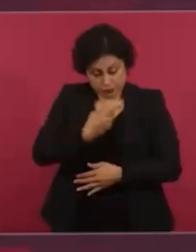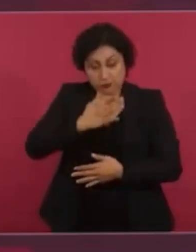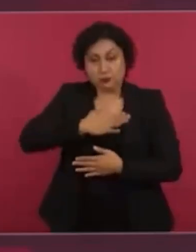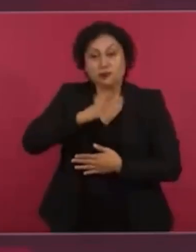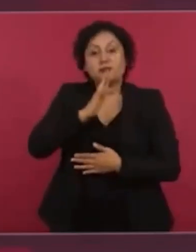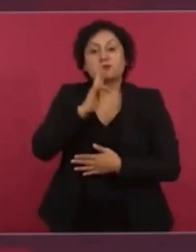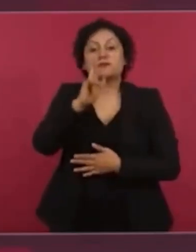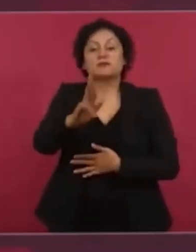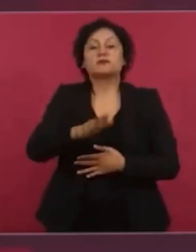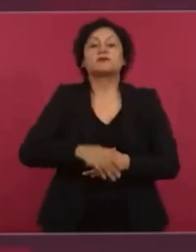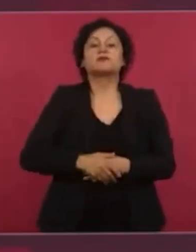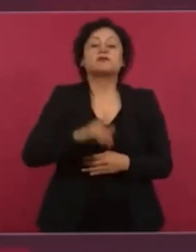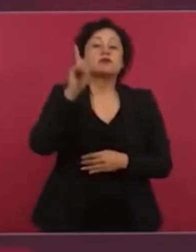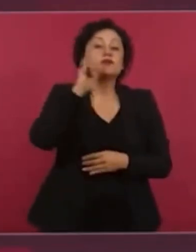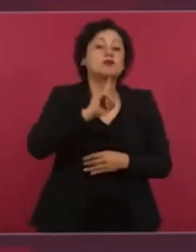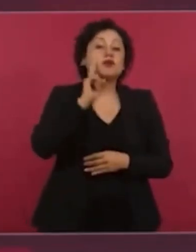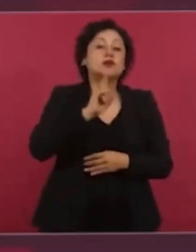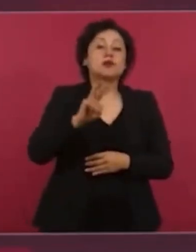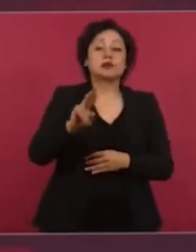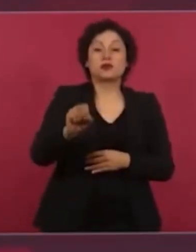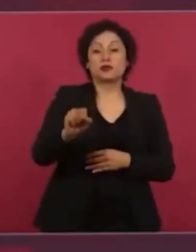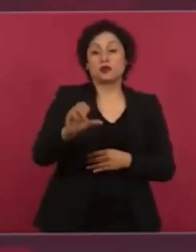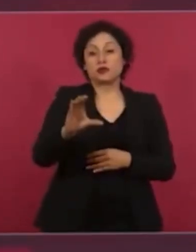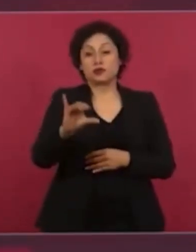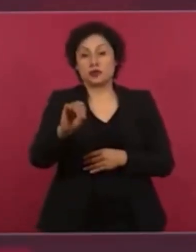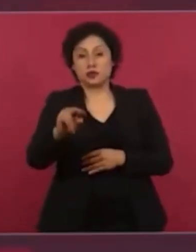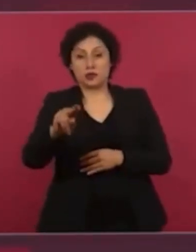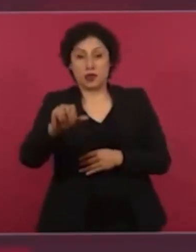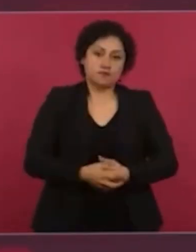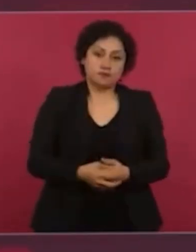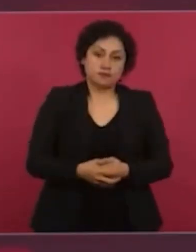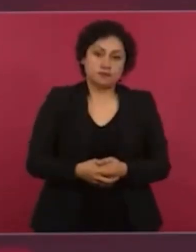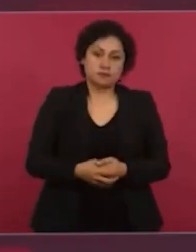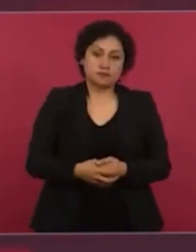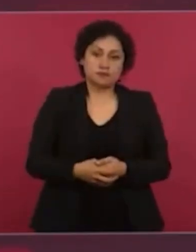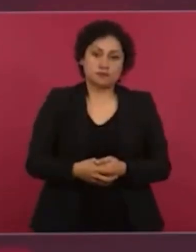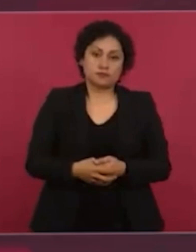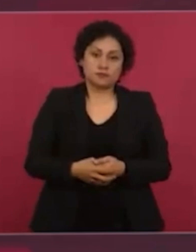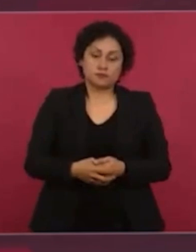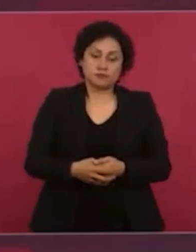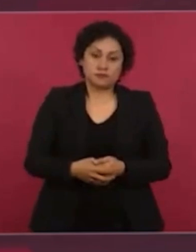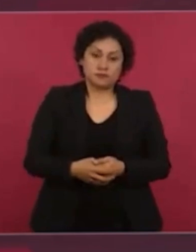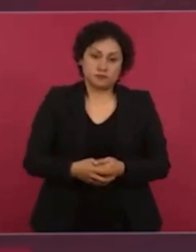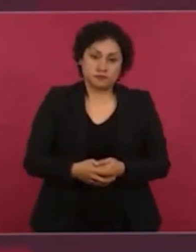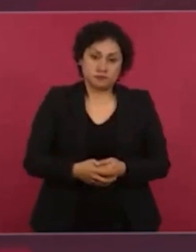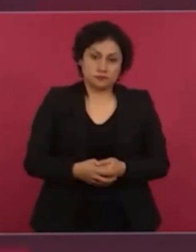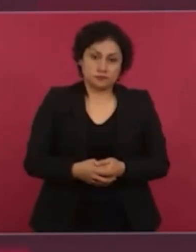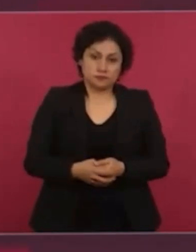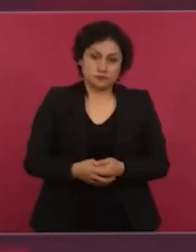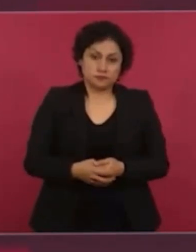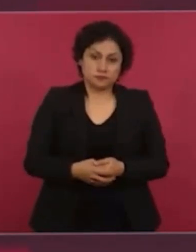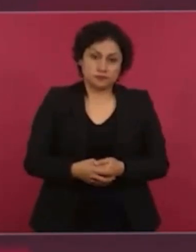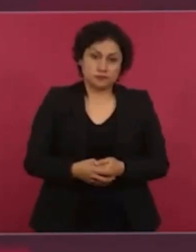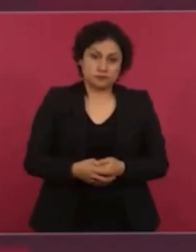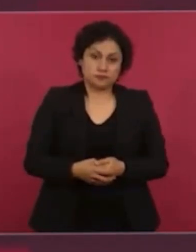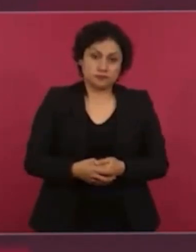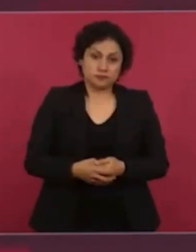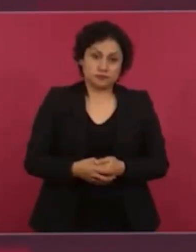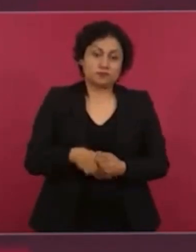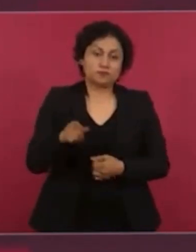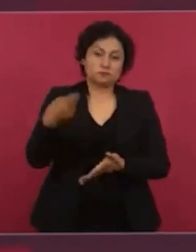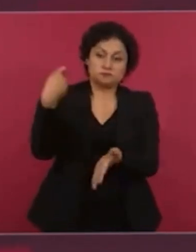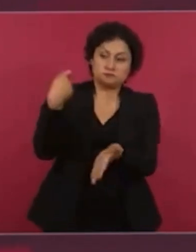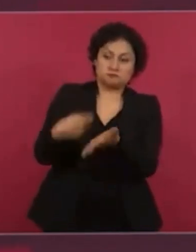Rocío Donal es de primera, tiene MB